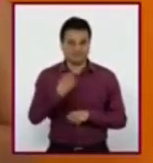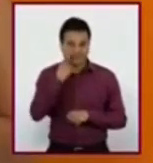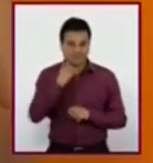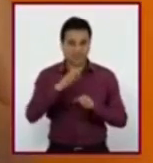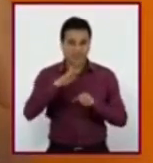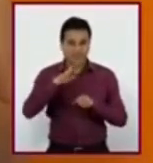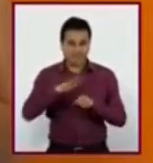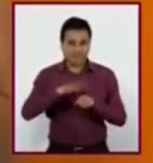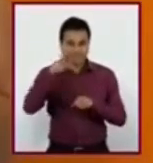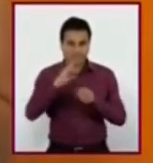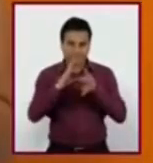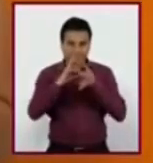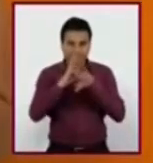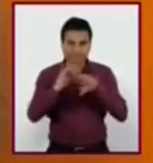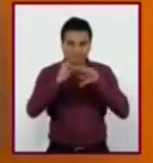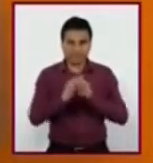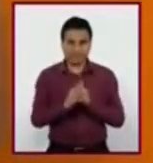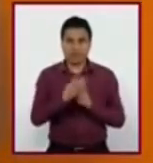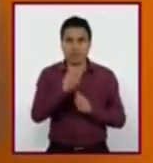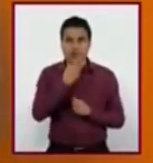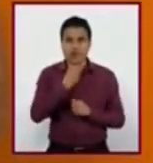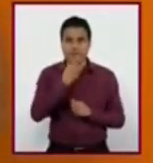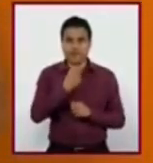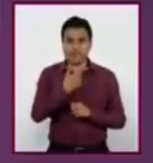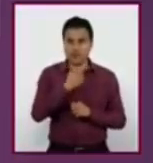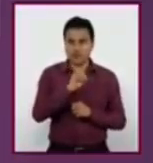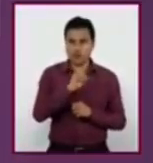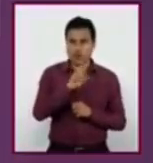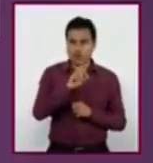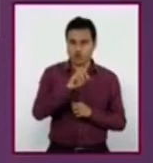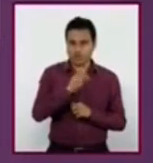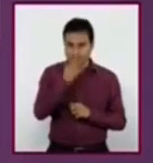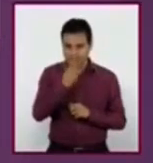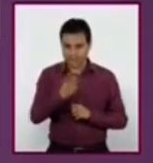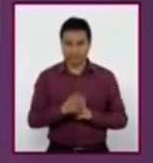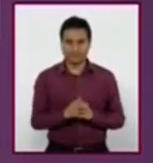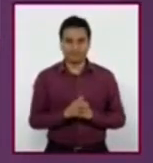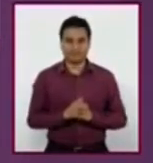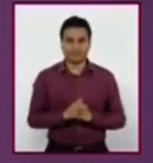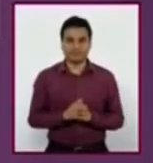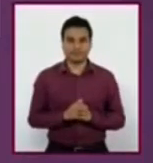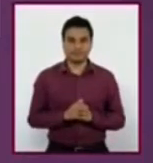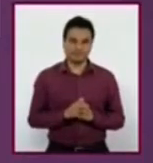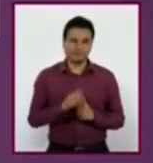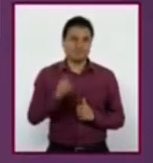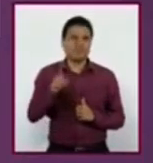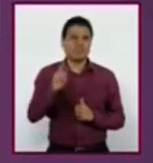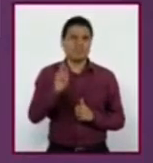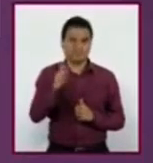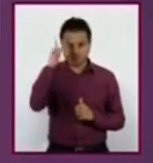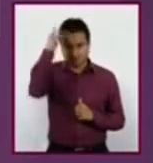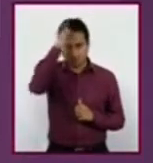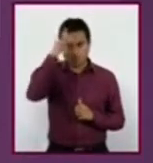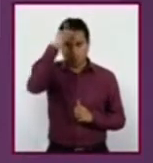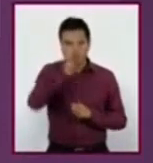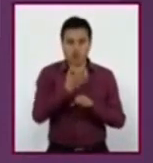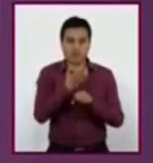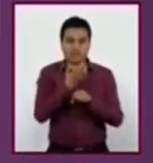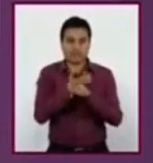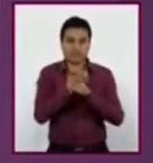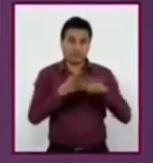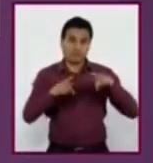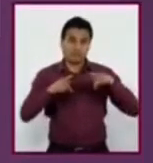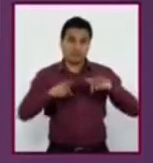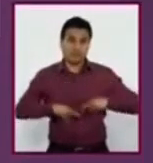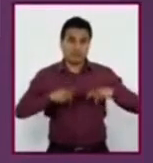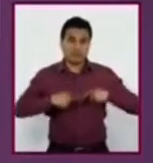de prejuicio con lo que Gordon Alport dice al respecto? Gordon Alport fue un psicólogo estadounidense y es considerado